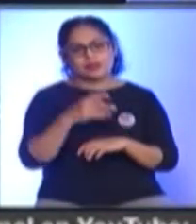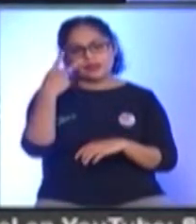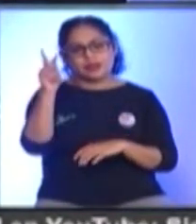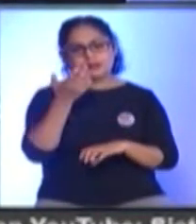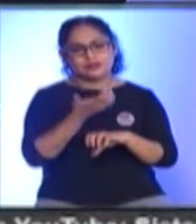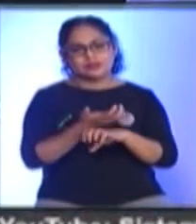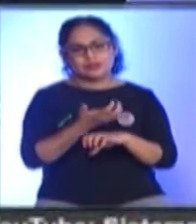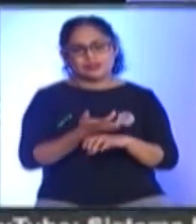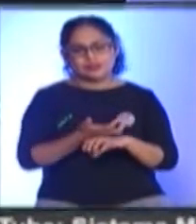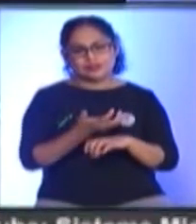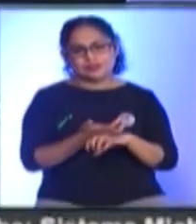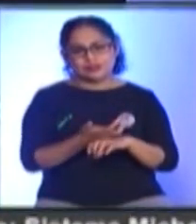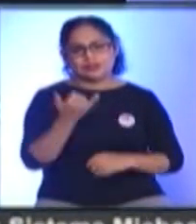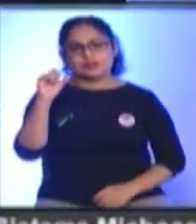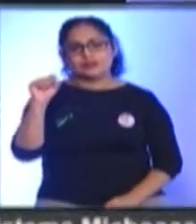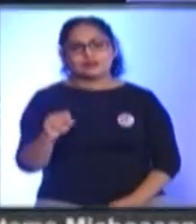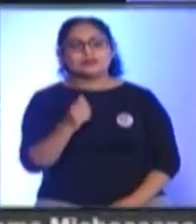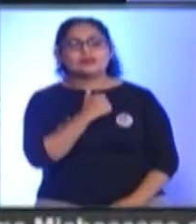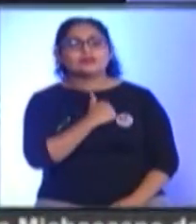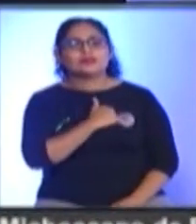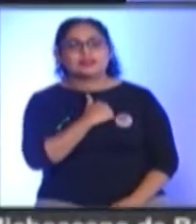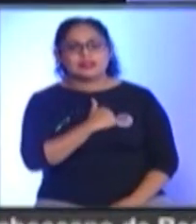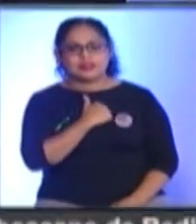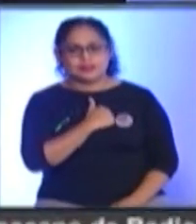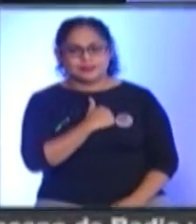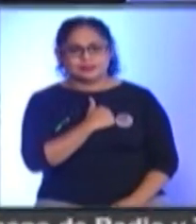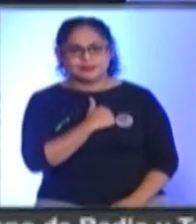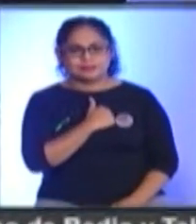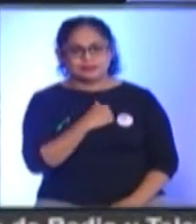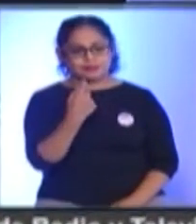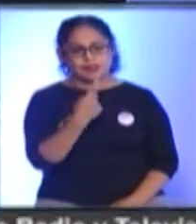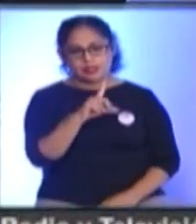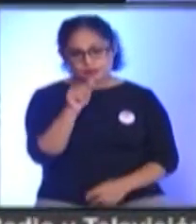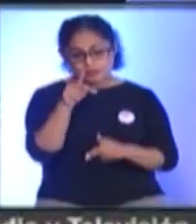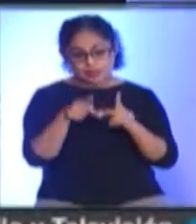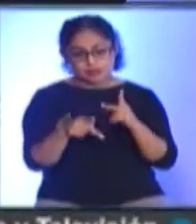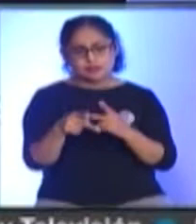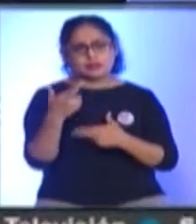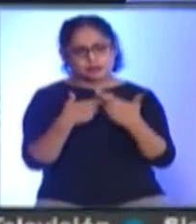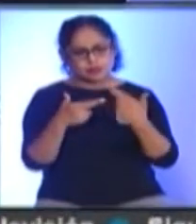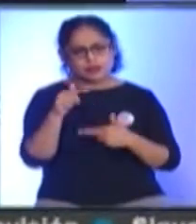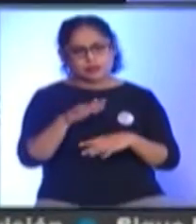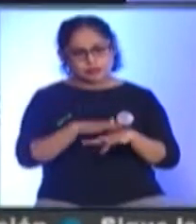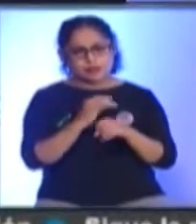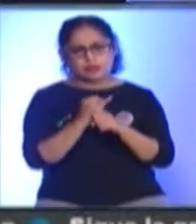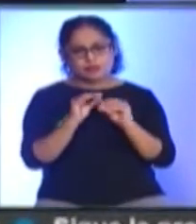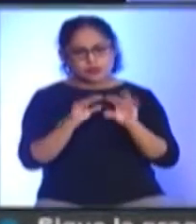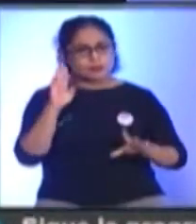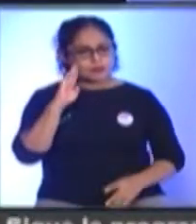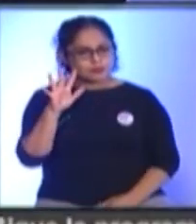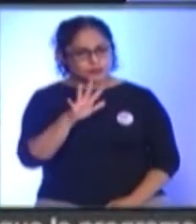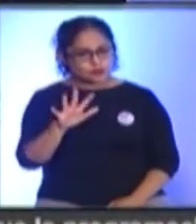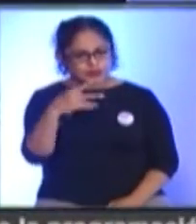siguieron A través de Mexicanal En los Estados Unidos Y al sur De Canadá Después de la pausa Tenemos más información Para